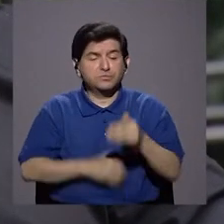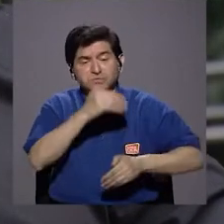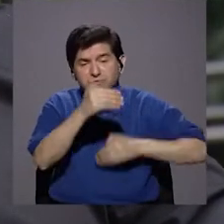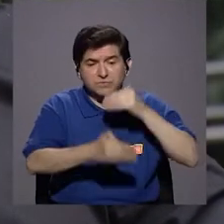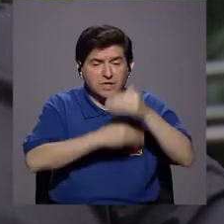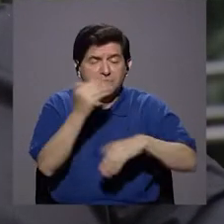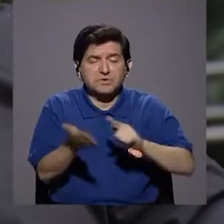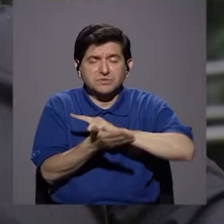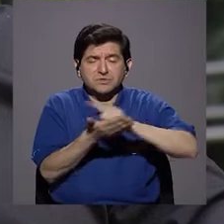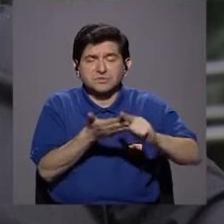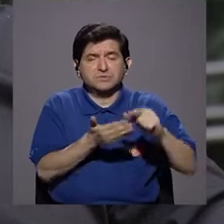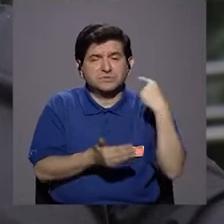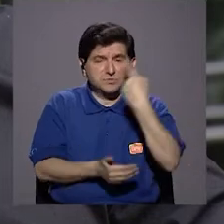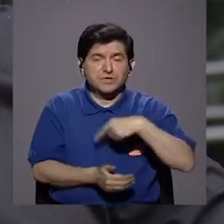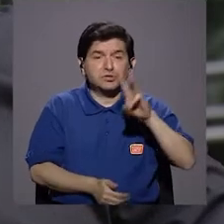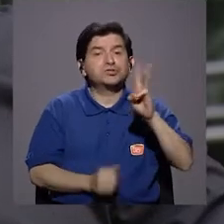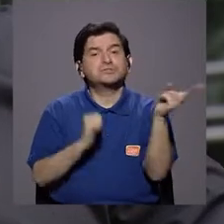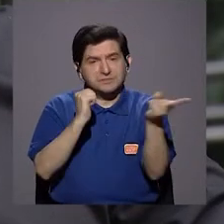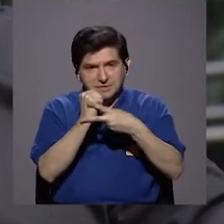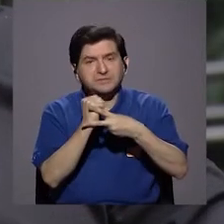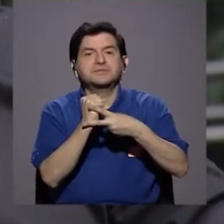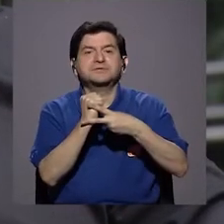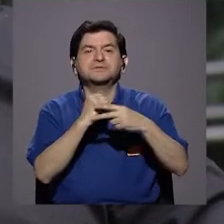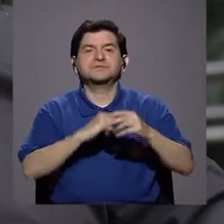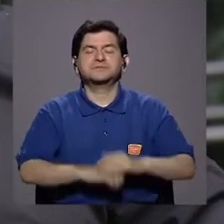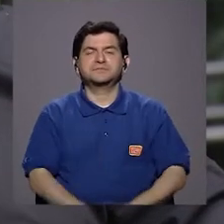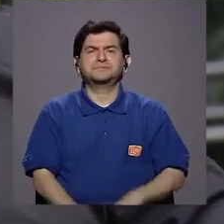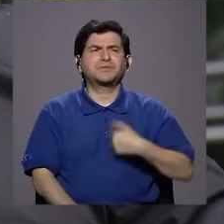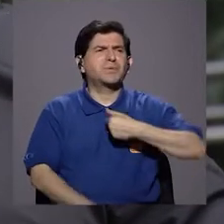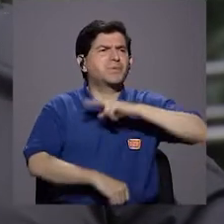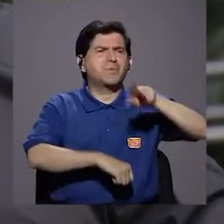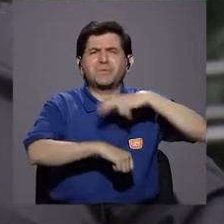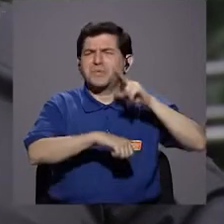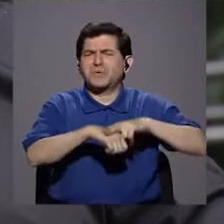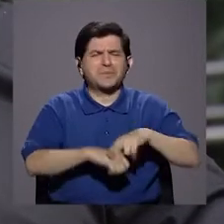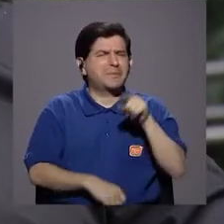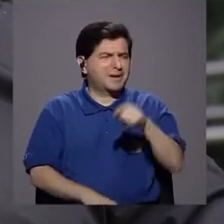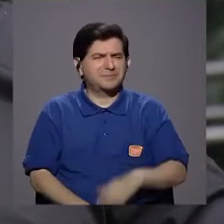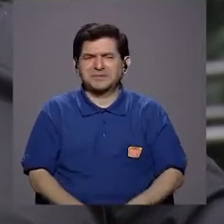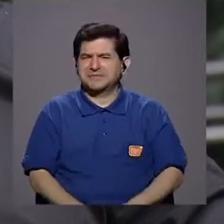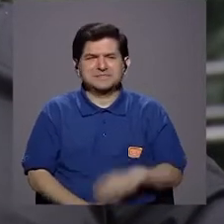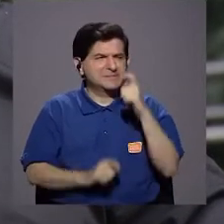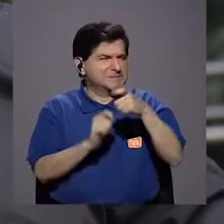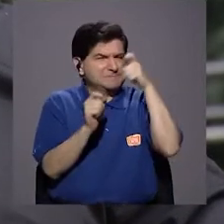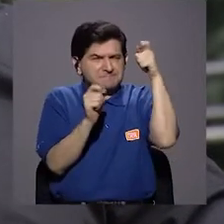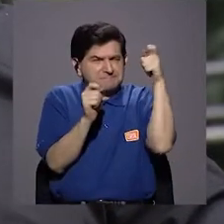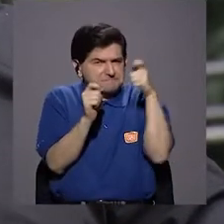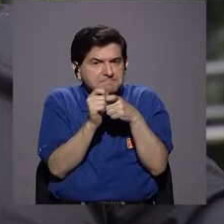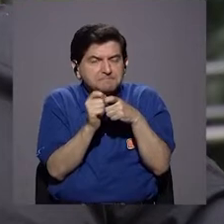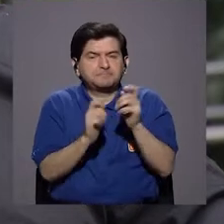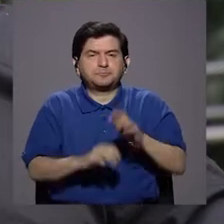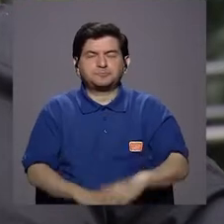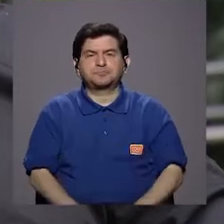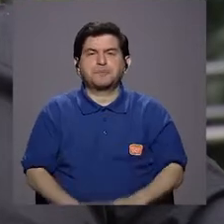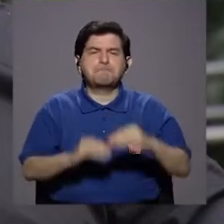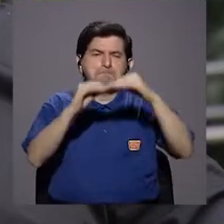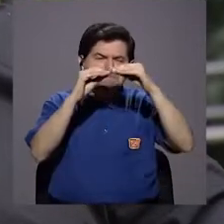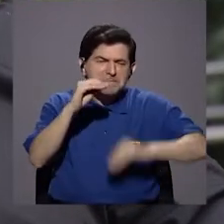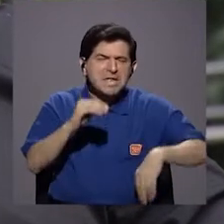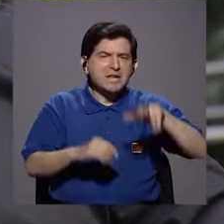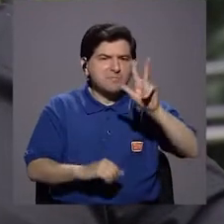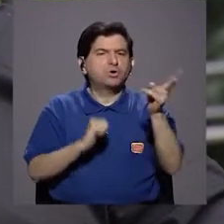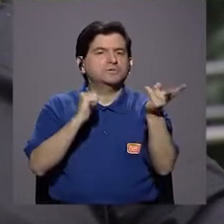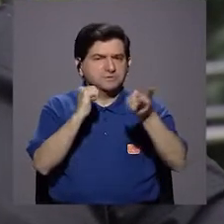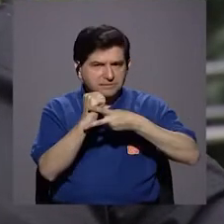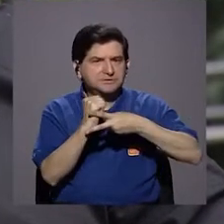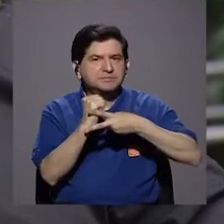haber hecho tu proceso de higiene oral de esas seis veces, ¿verdad? Uno usualmente no es tan ortodoxo. Por lo menos